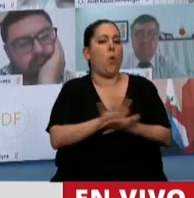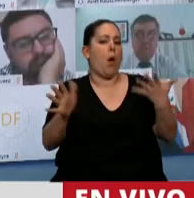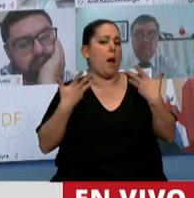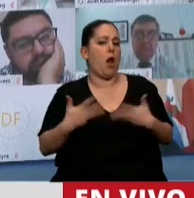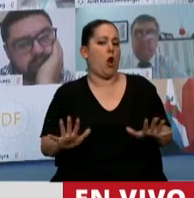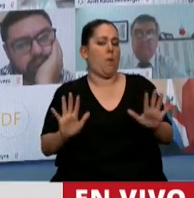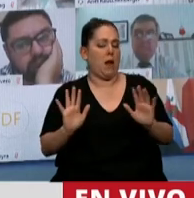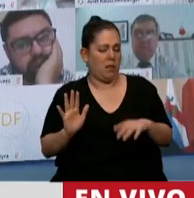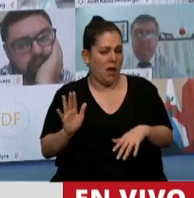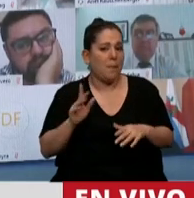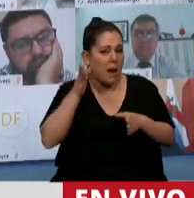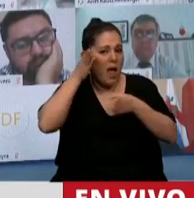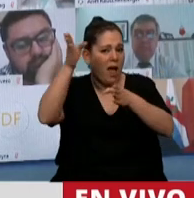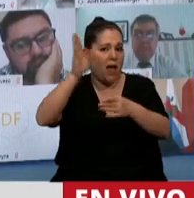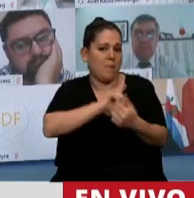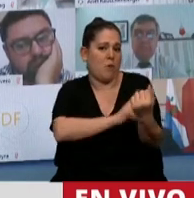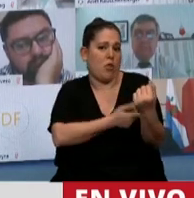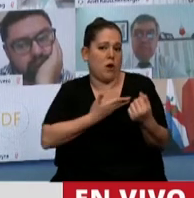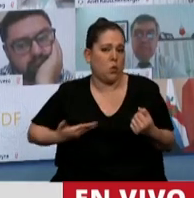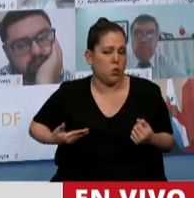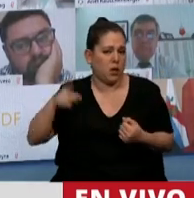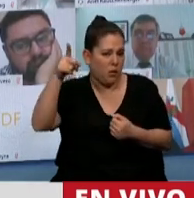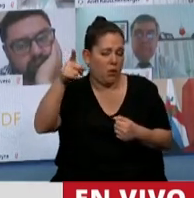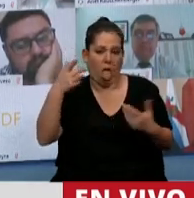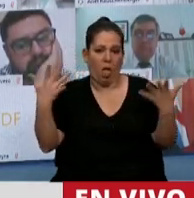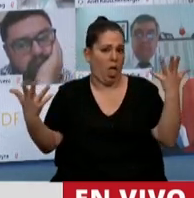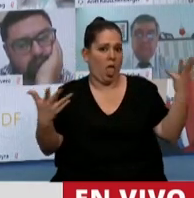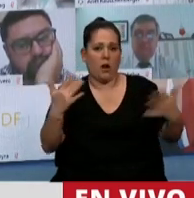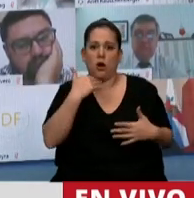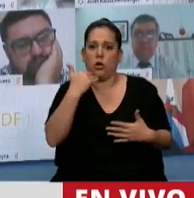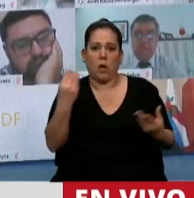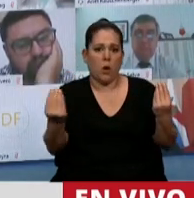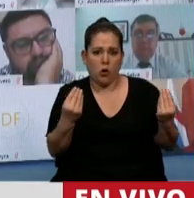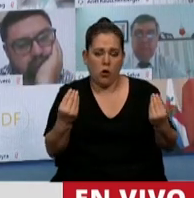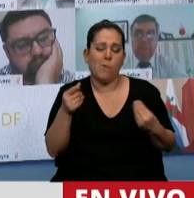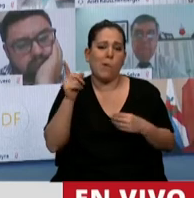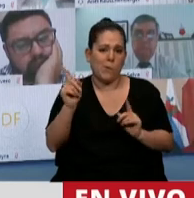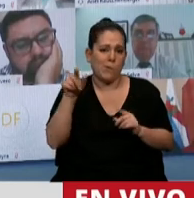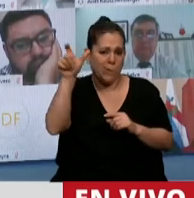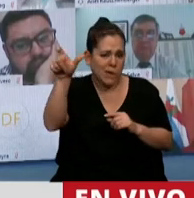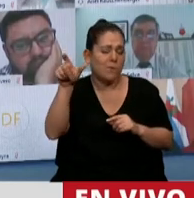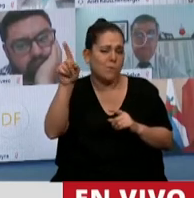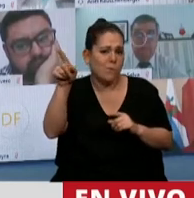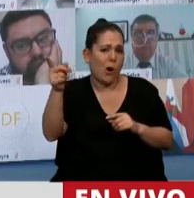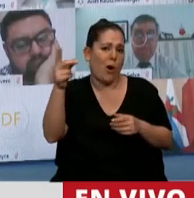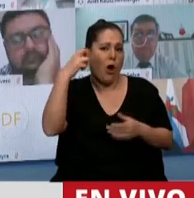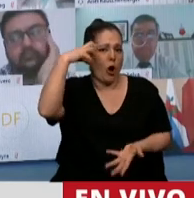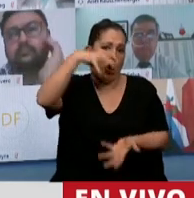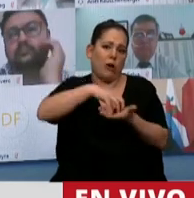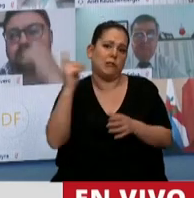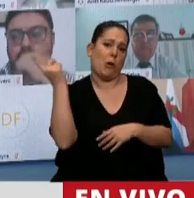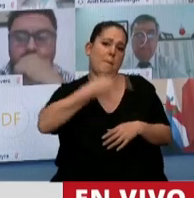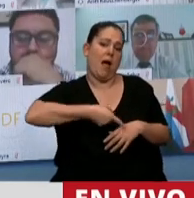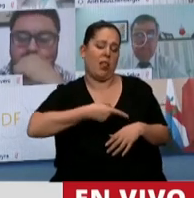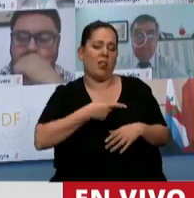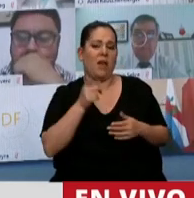concentración en el Poder Ejecutivo con un presidencialismo desbocado y clausurando al Parlamento y cooptando